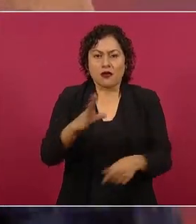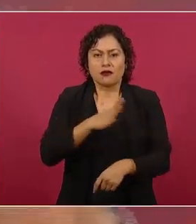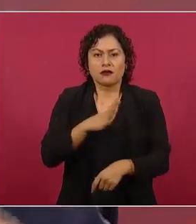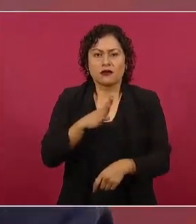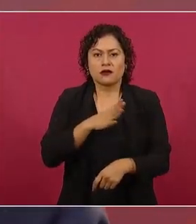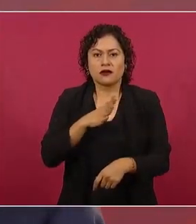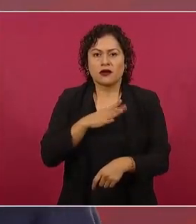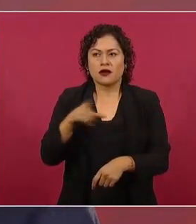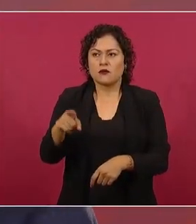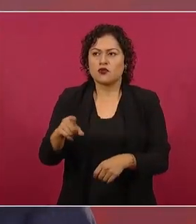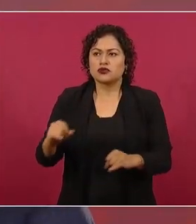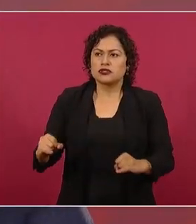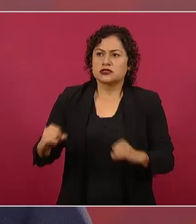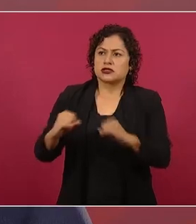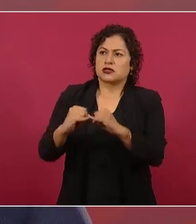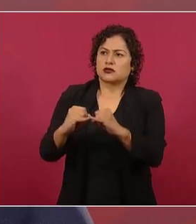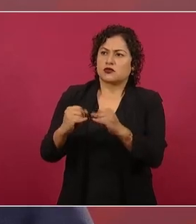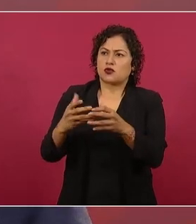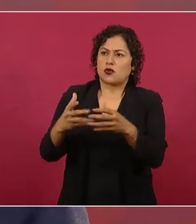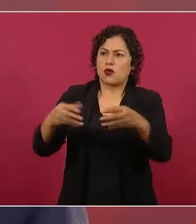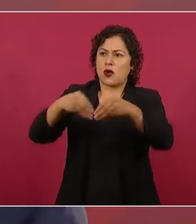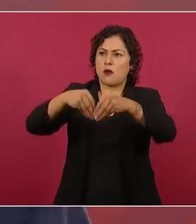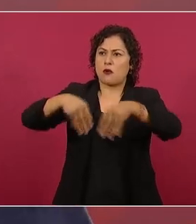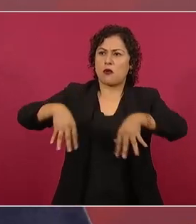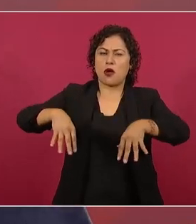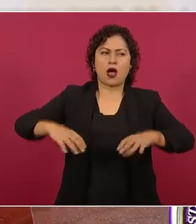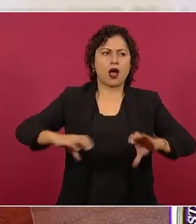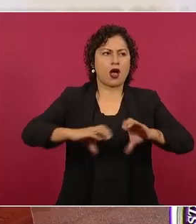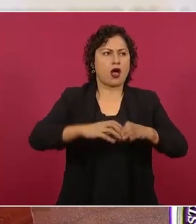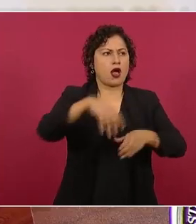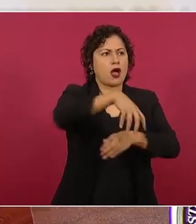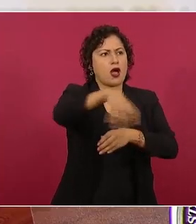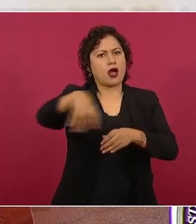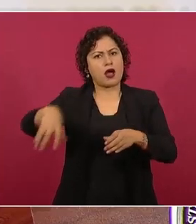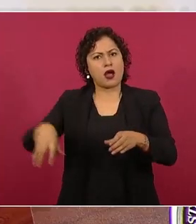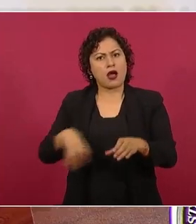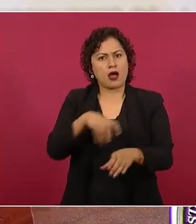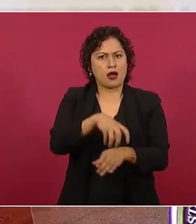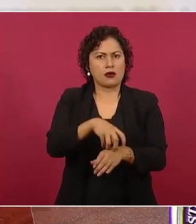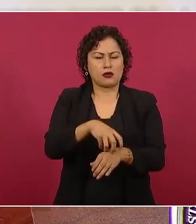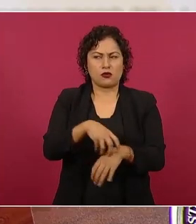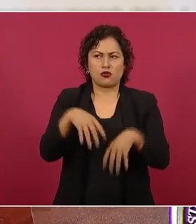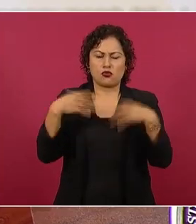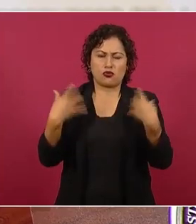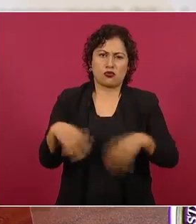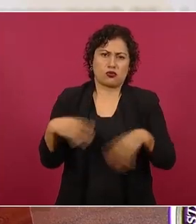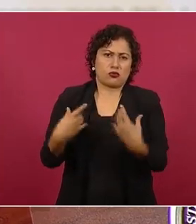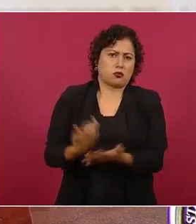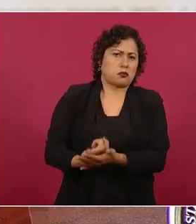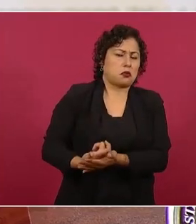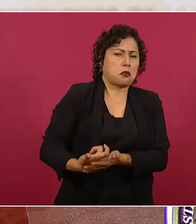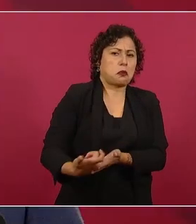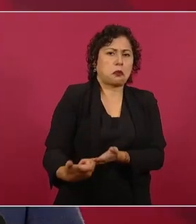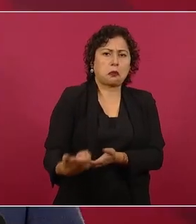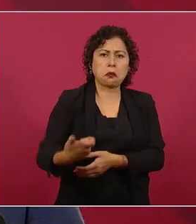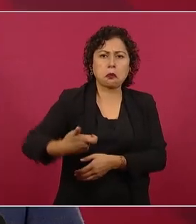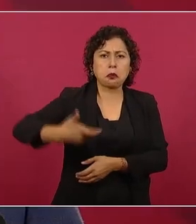aparato burocrático, oneroso, con sueldos elevadísimos